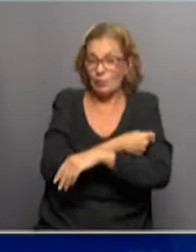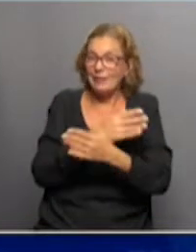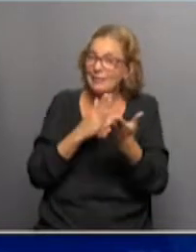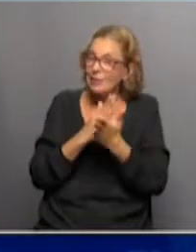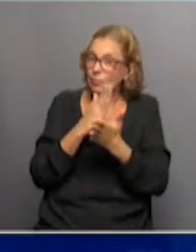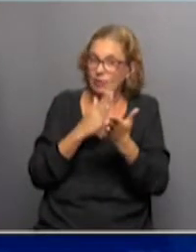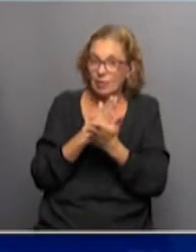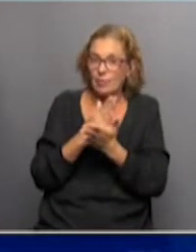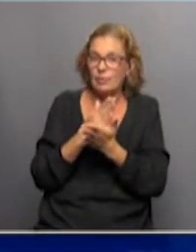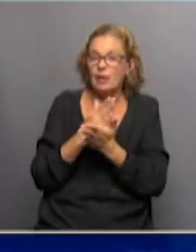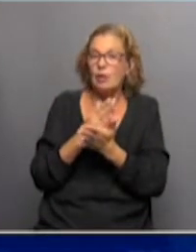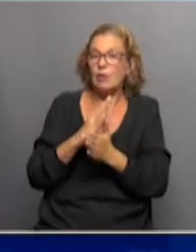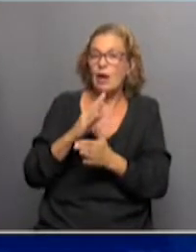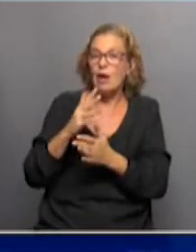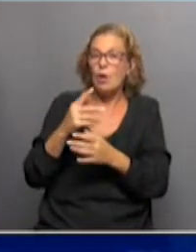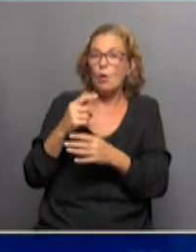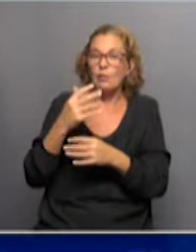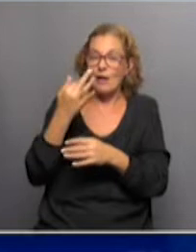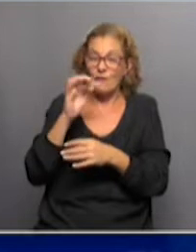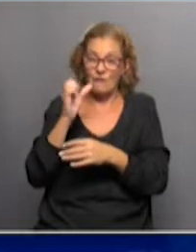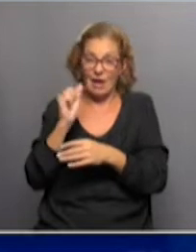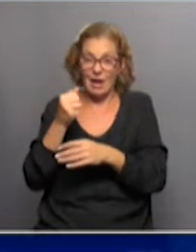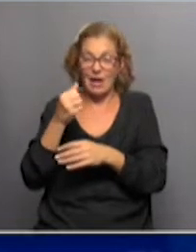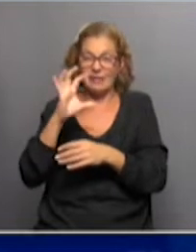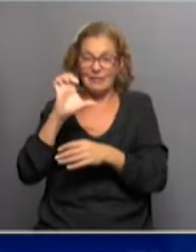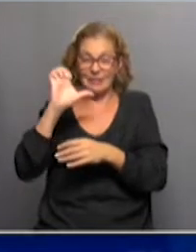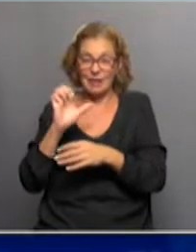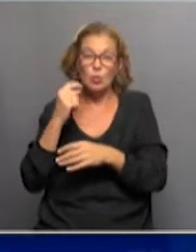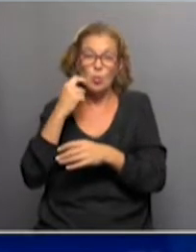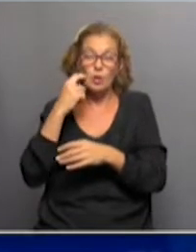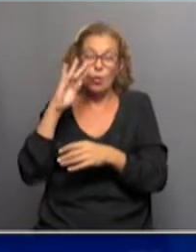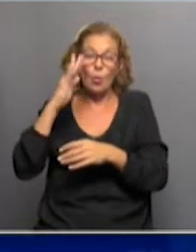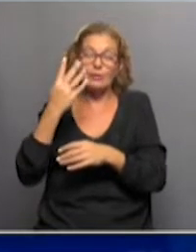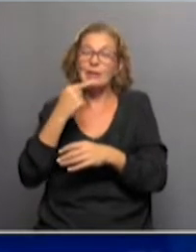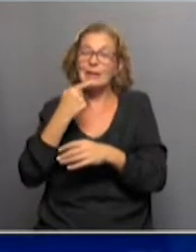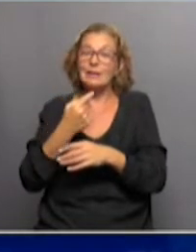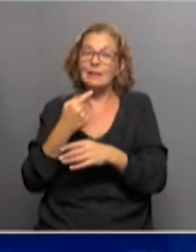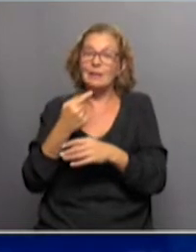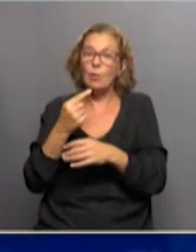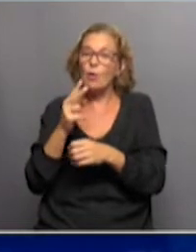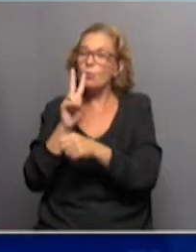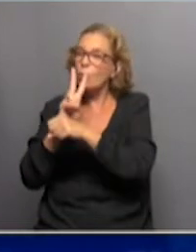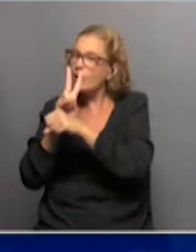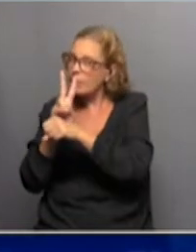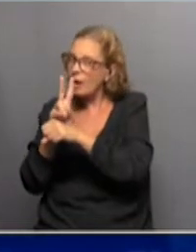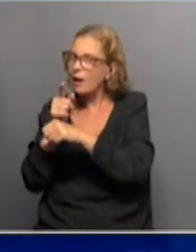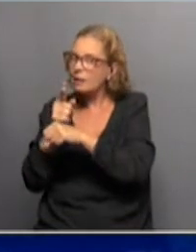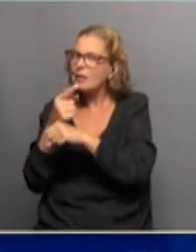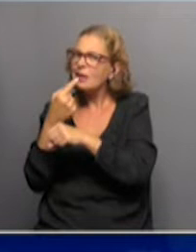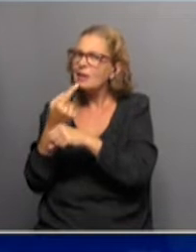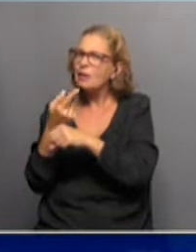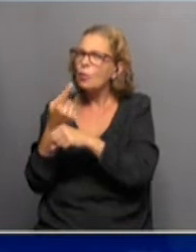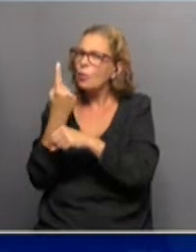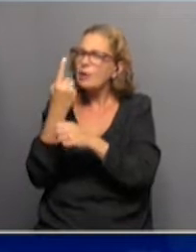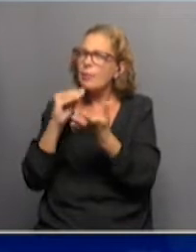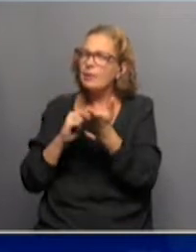llamada fase 4, que es en la cual se establece lo que se llama la farmacovigilancia, es decir, una vez que